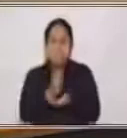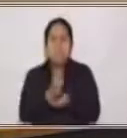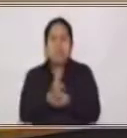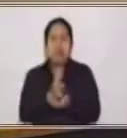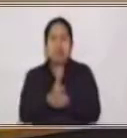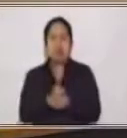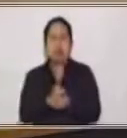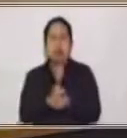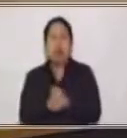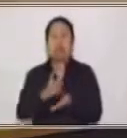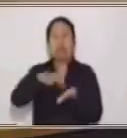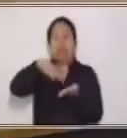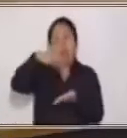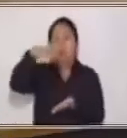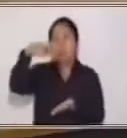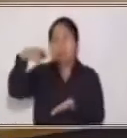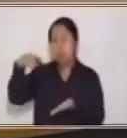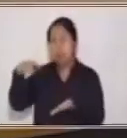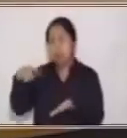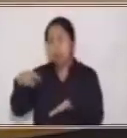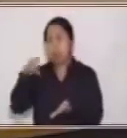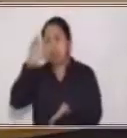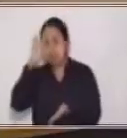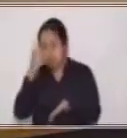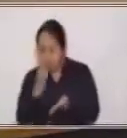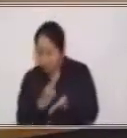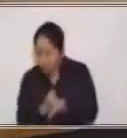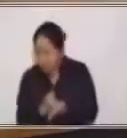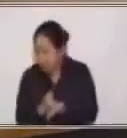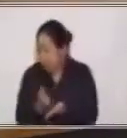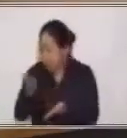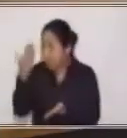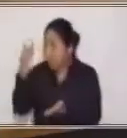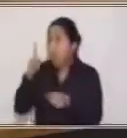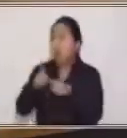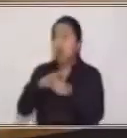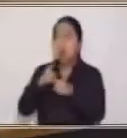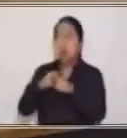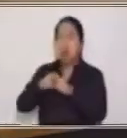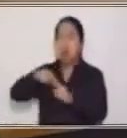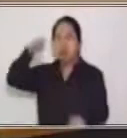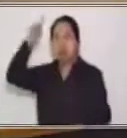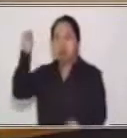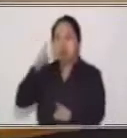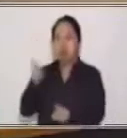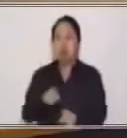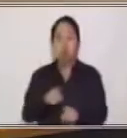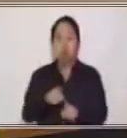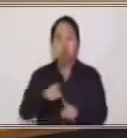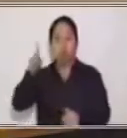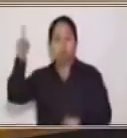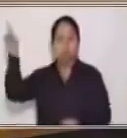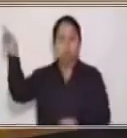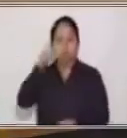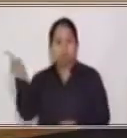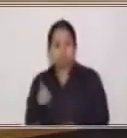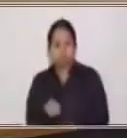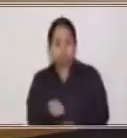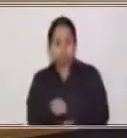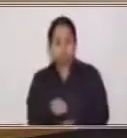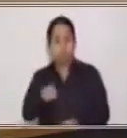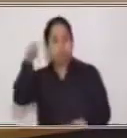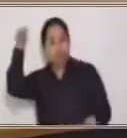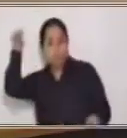se cree que cuando hay un trueno, un relámpago, un rayo, y